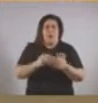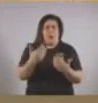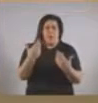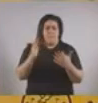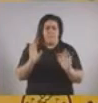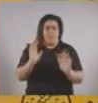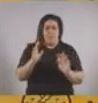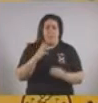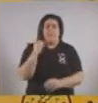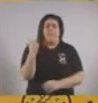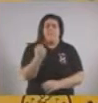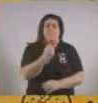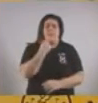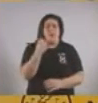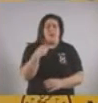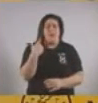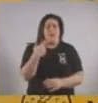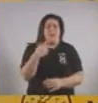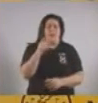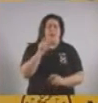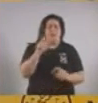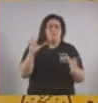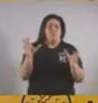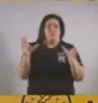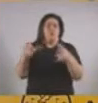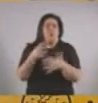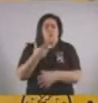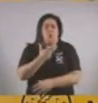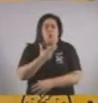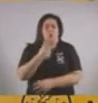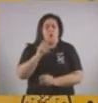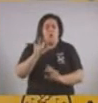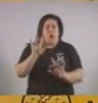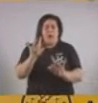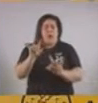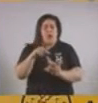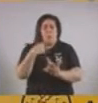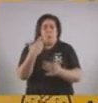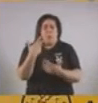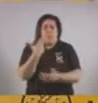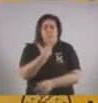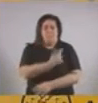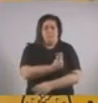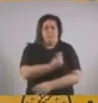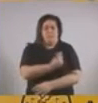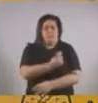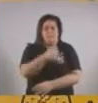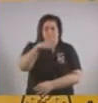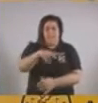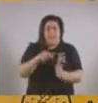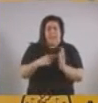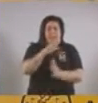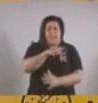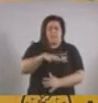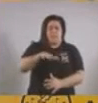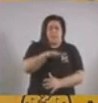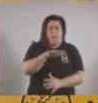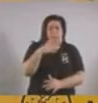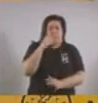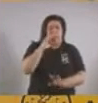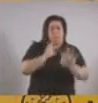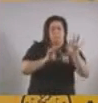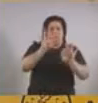de vacunación, especialmente para los grupos de riesgo. En la ciudad hicimos un análisis de la gente ya vacunada,